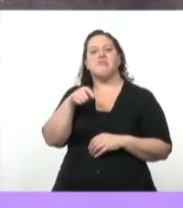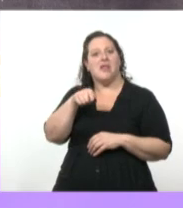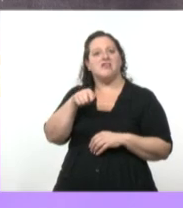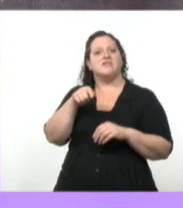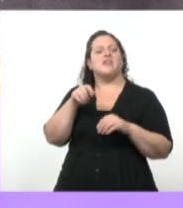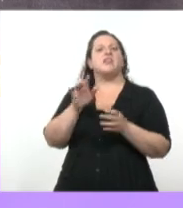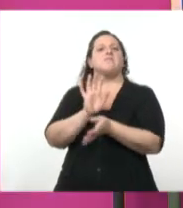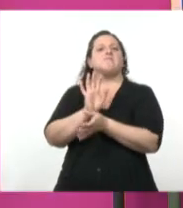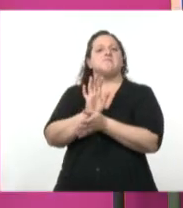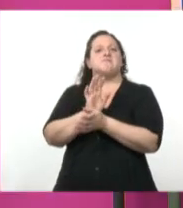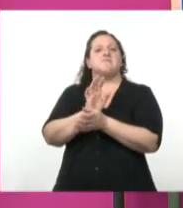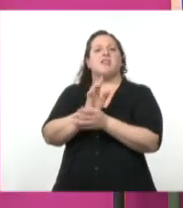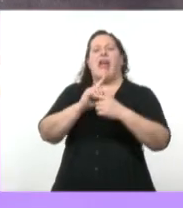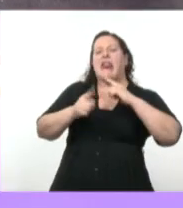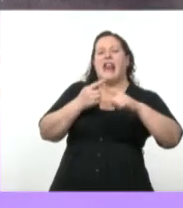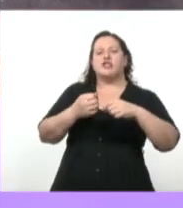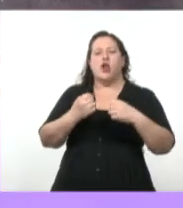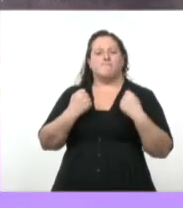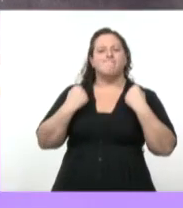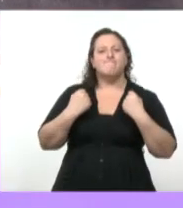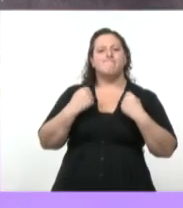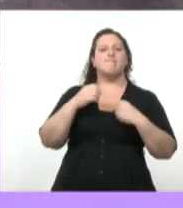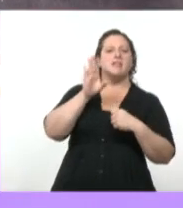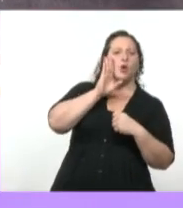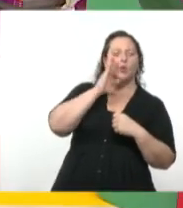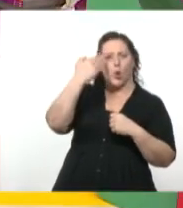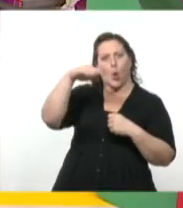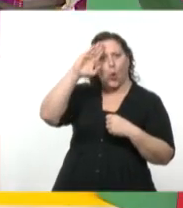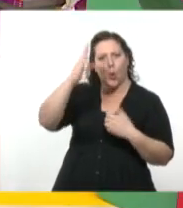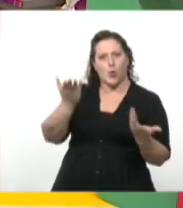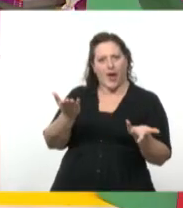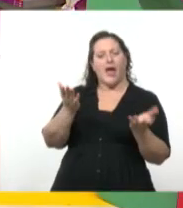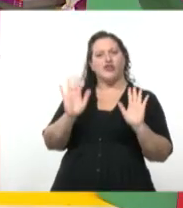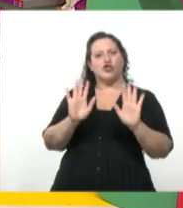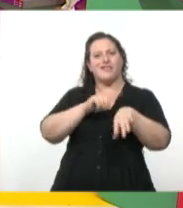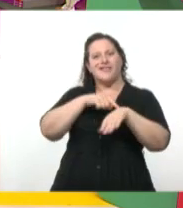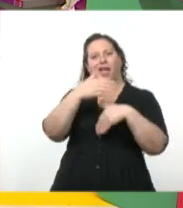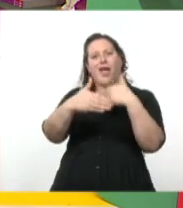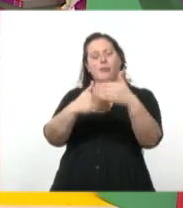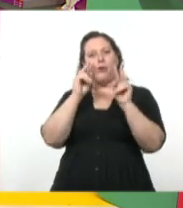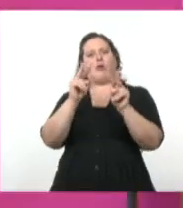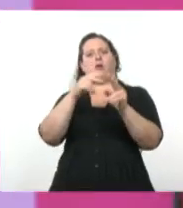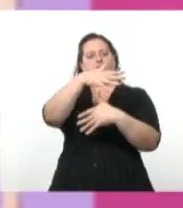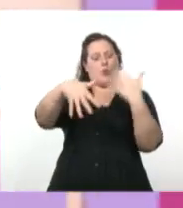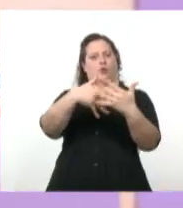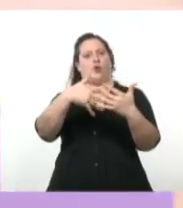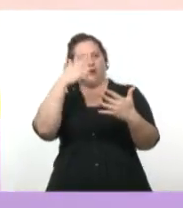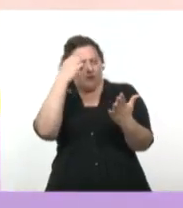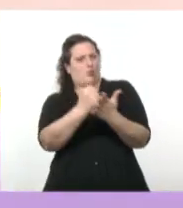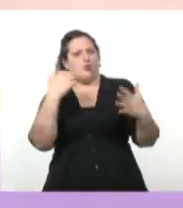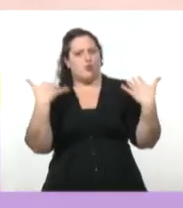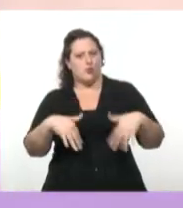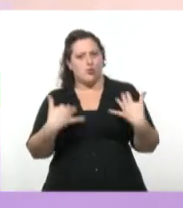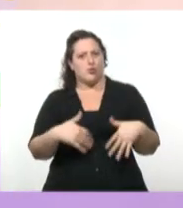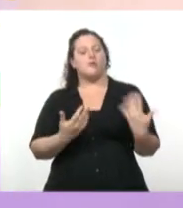se da entre Cuba y Estados Unidos. Por eso también es tan impactante cuando se da después la revolución. Claro. Bueno, por eso. Porque se sale, algunos